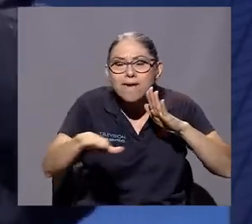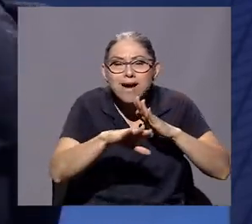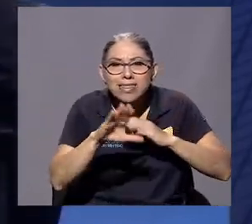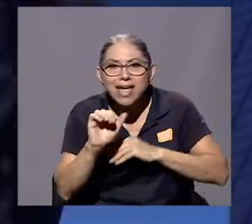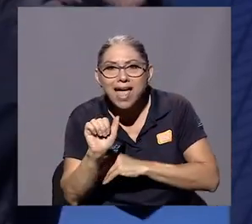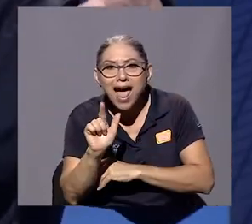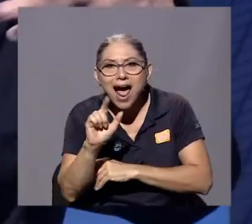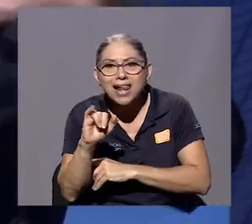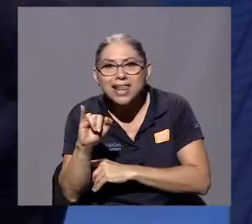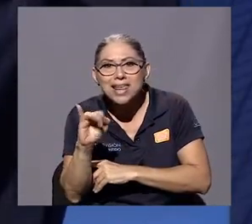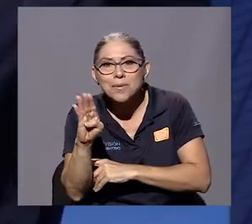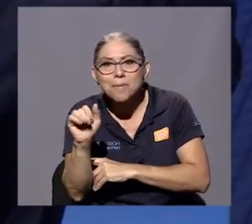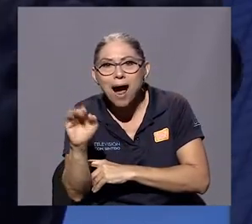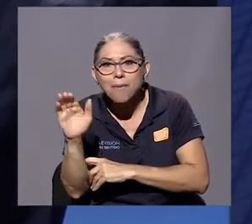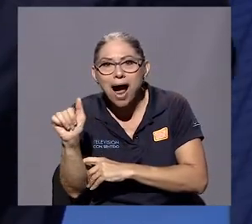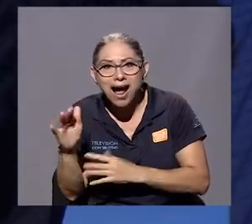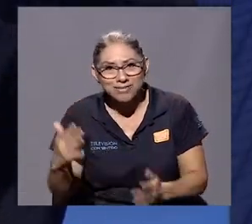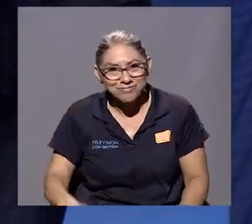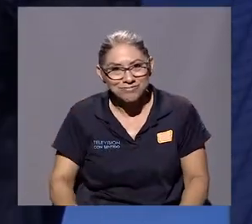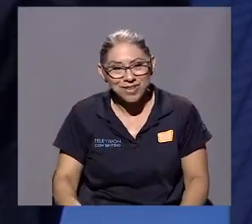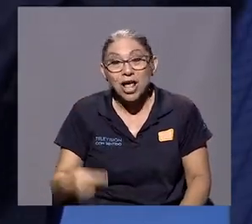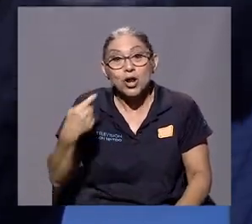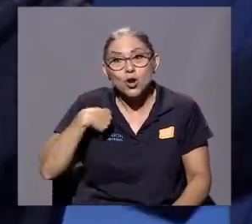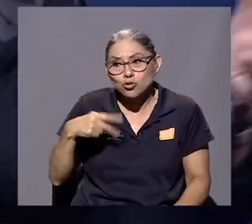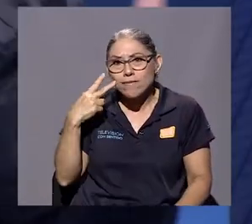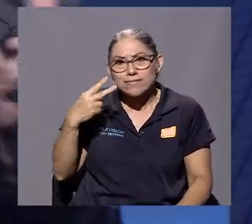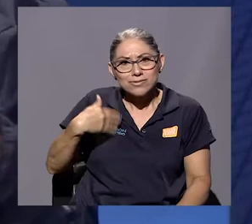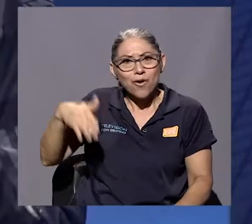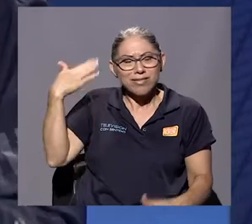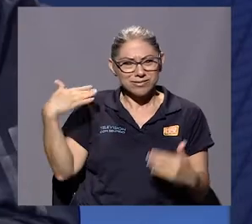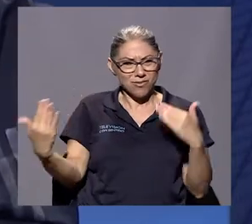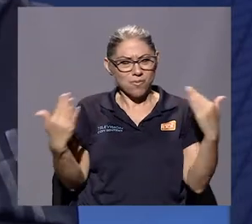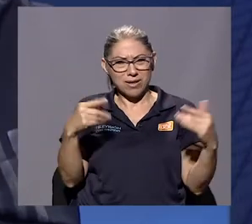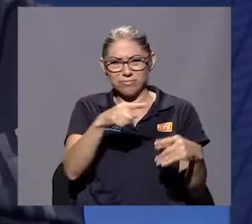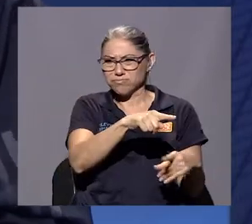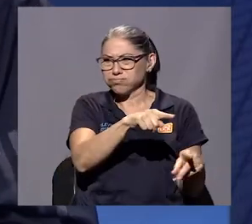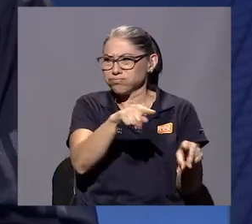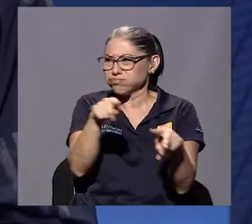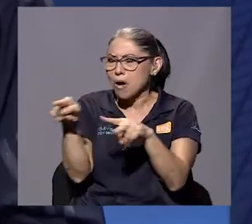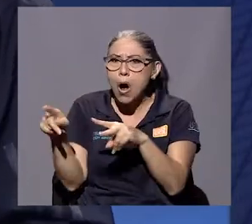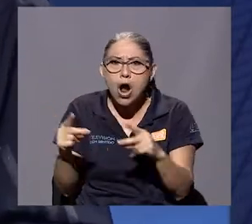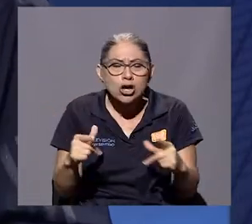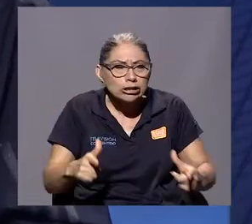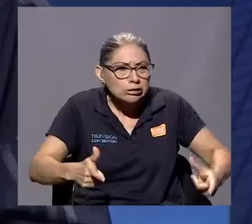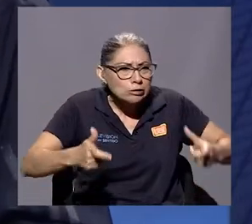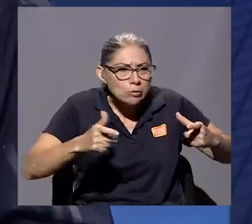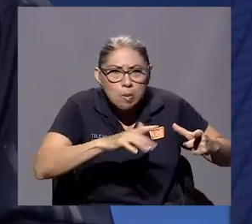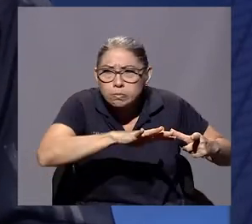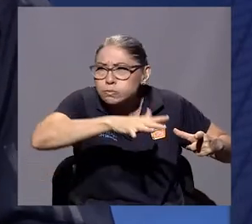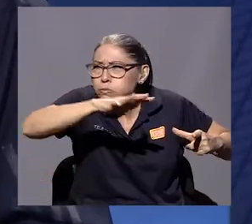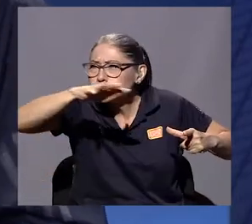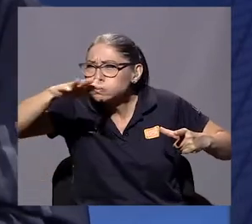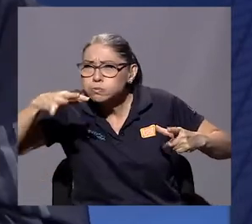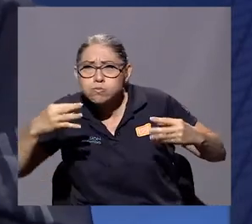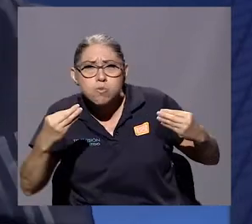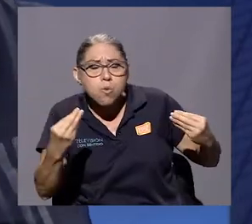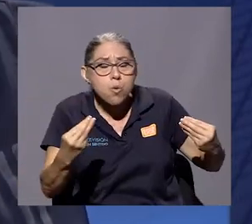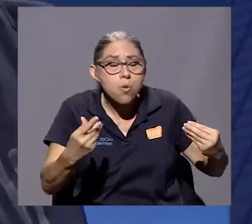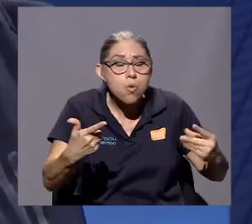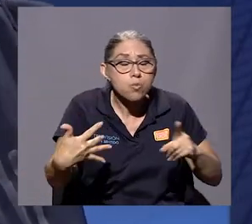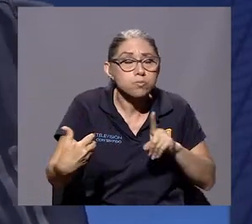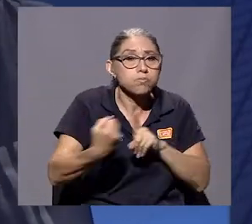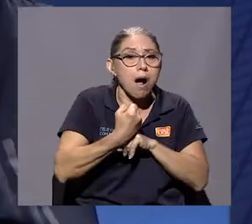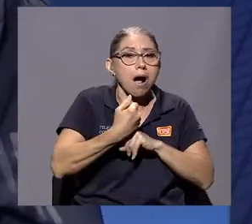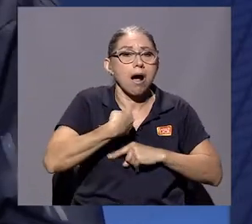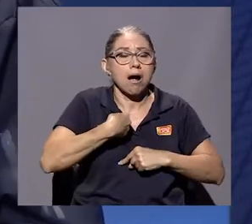lo que yo había visto en el cine, ¿verdad? La cueva de Alí Babá llena de riquezas. Y yo dije, ¿qué es esto? Eso fue un impacto